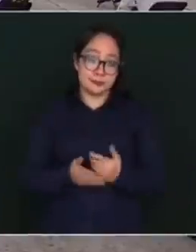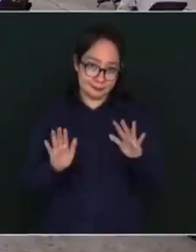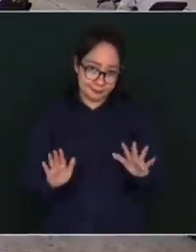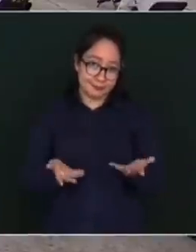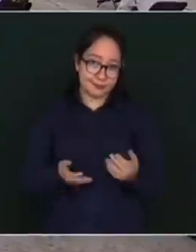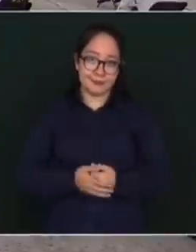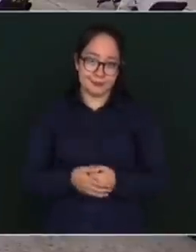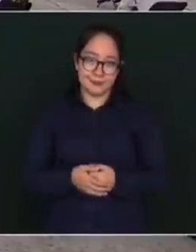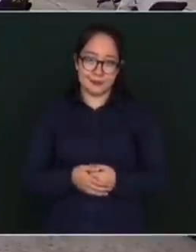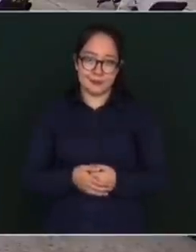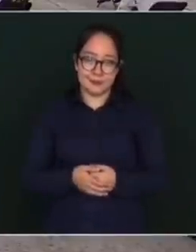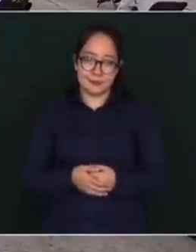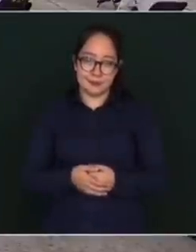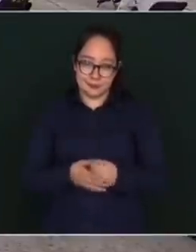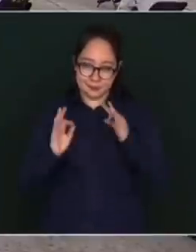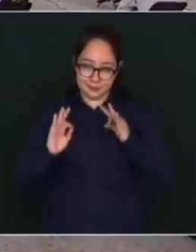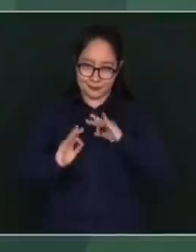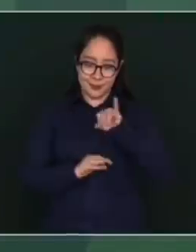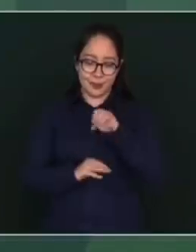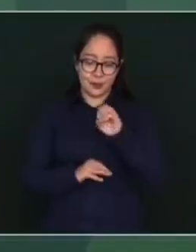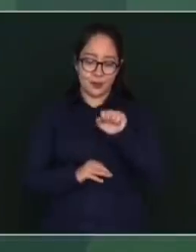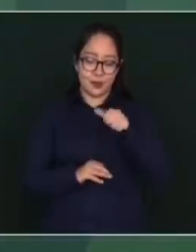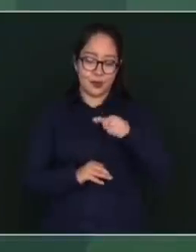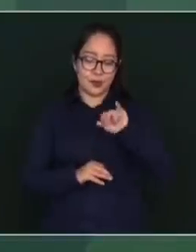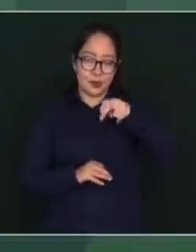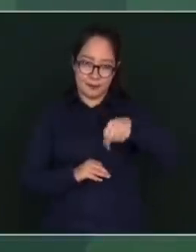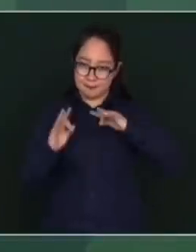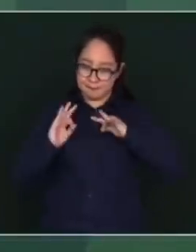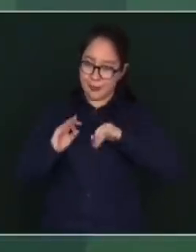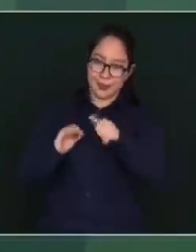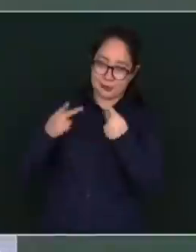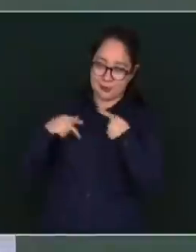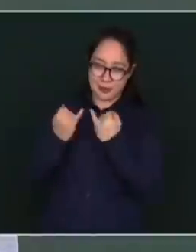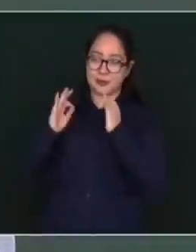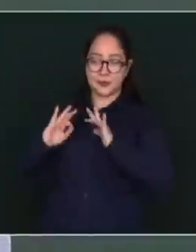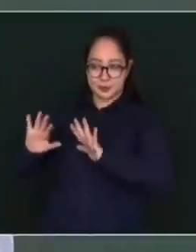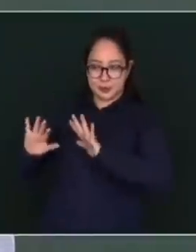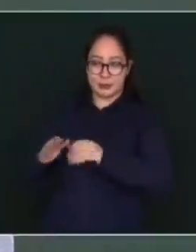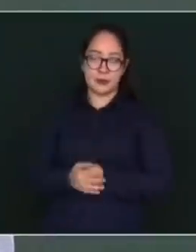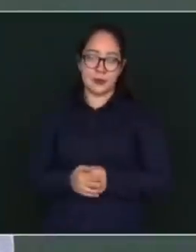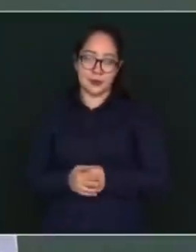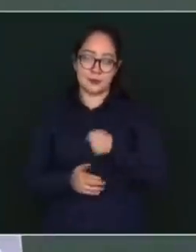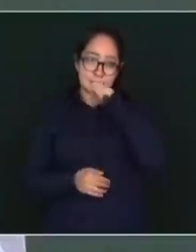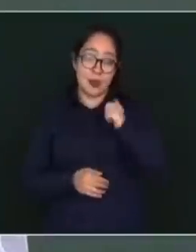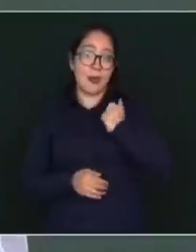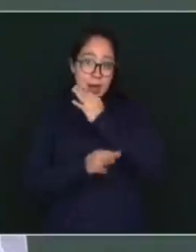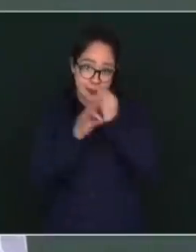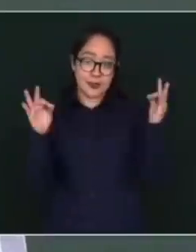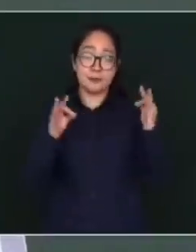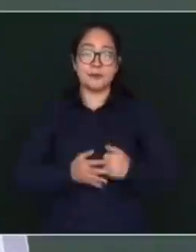Pero además, para tranquilidad en Joaquín, López Lóriga y de otros. Va a haber también, y aprovecho para anunciarlo,